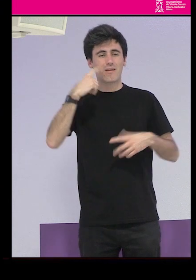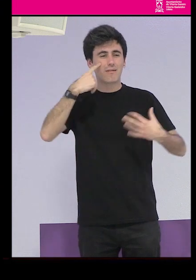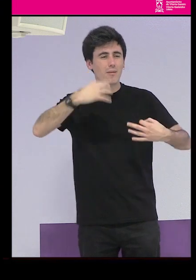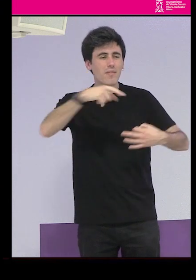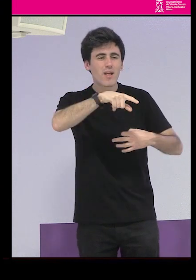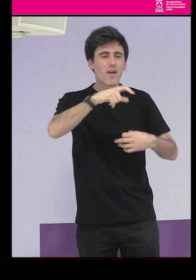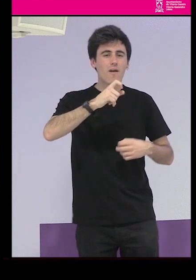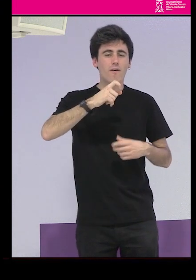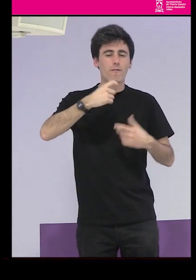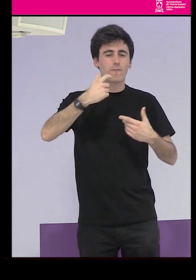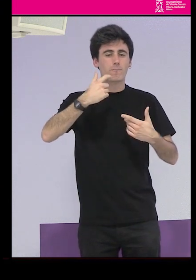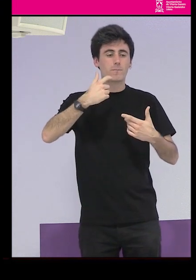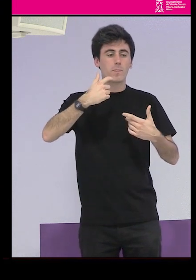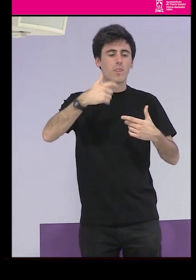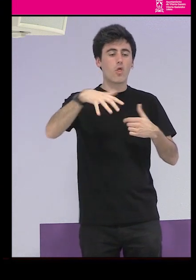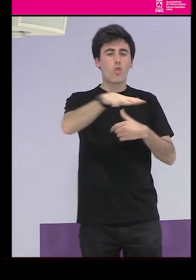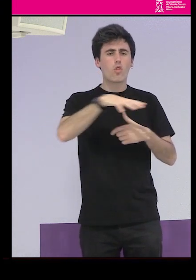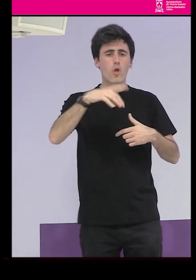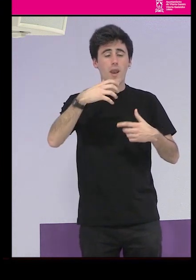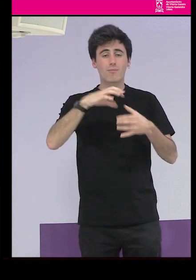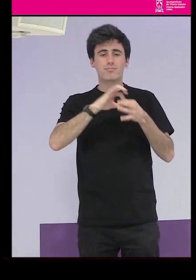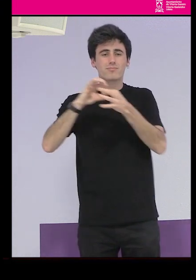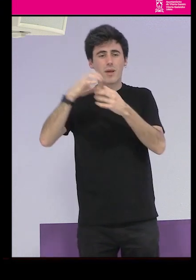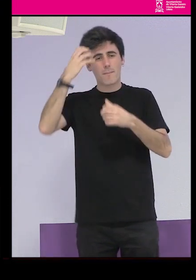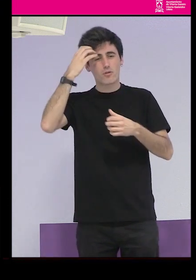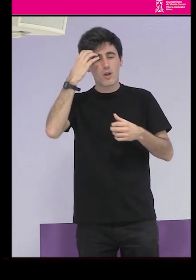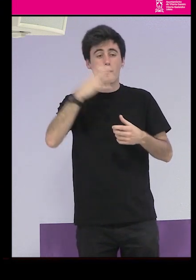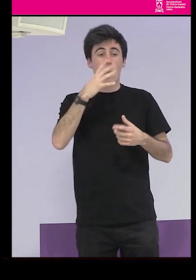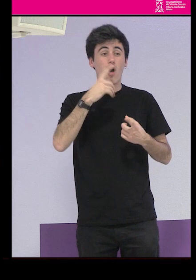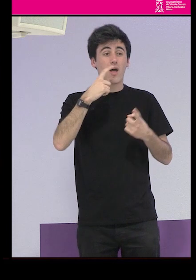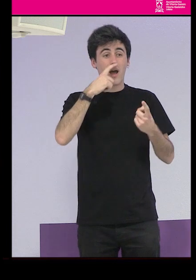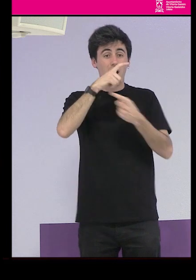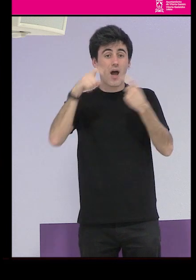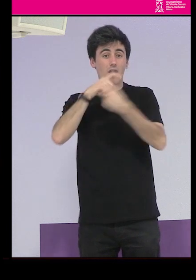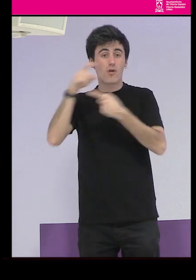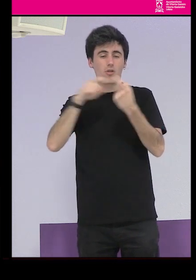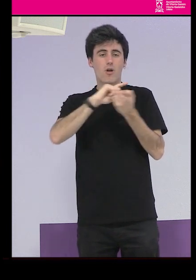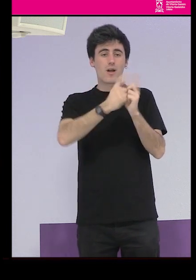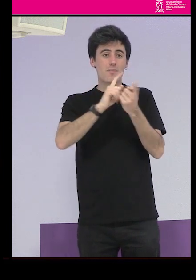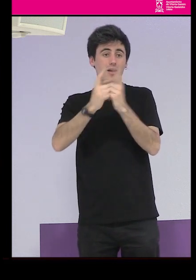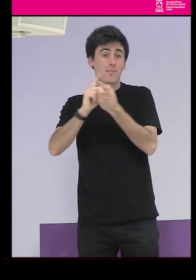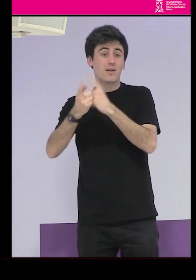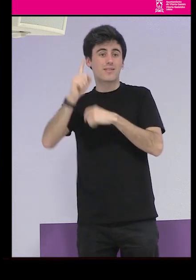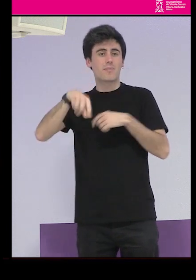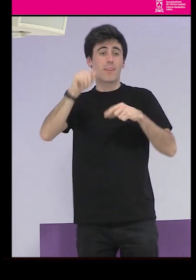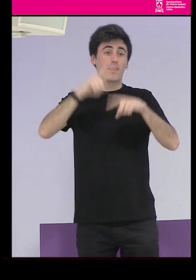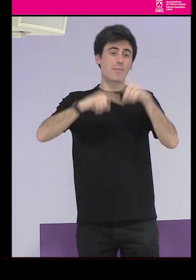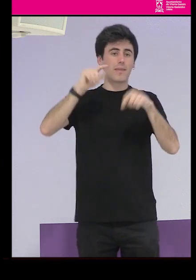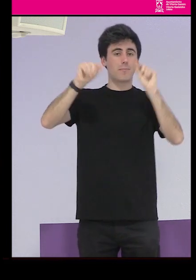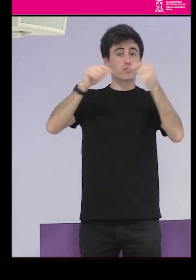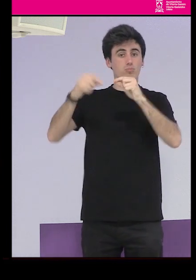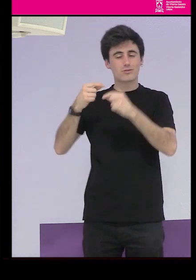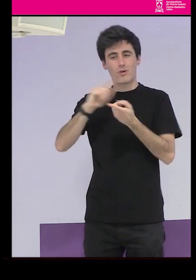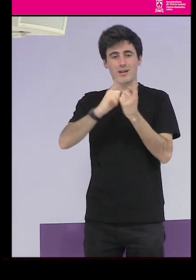los lugares propios porque también cambiaban con el tiempo cambiaban cada año según el presupuesto entonces esto dificulta mucho también